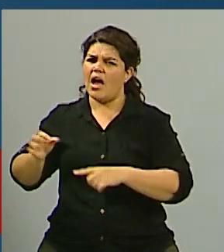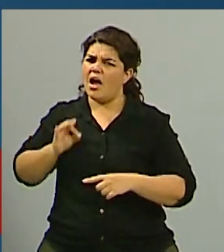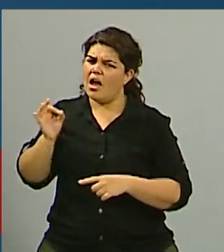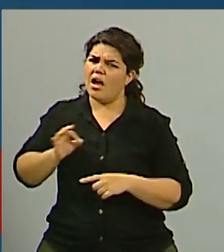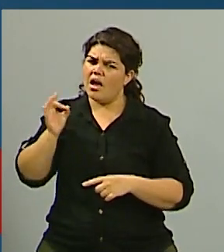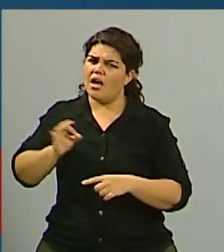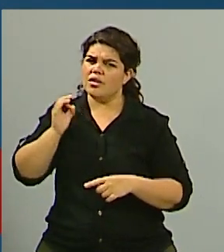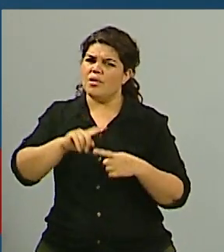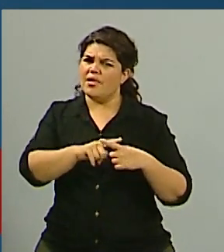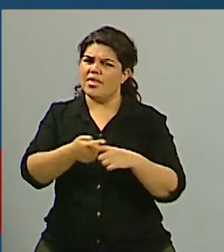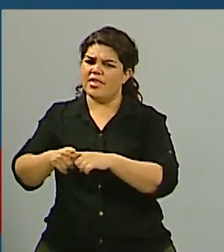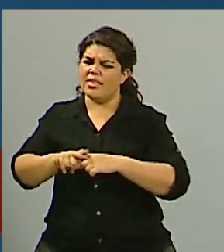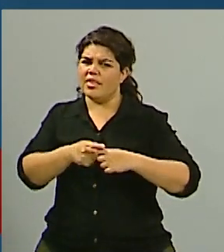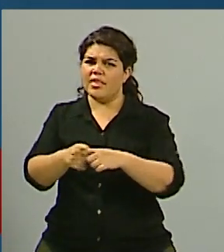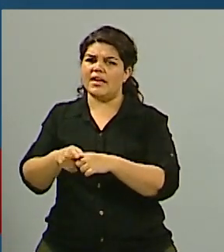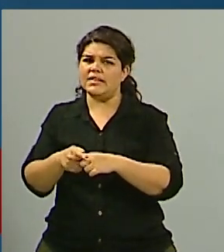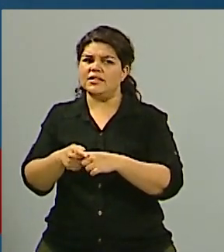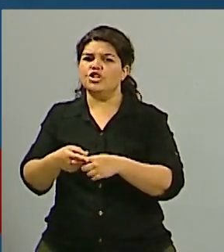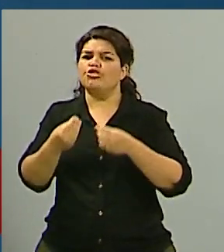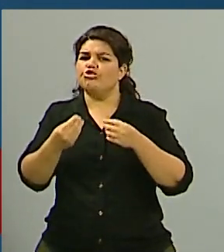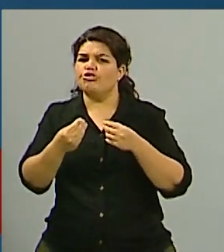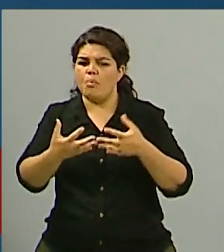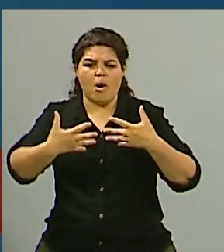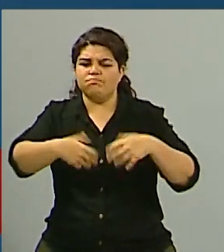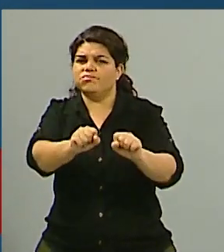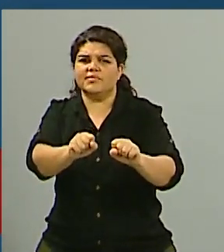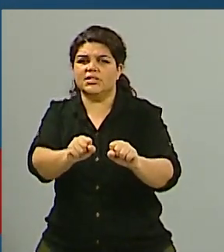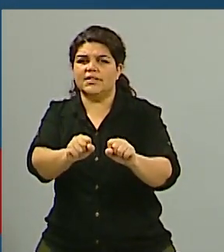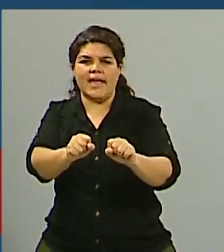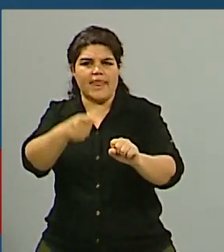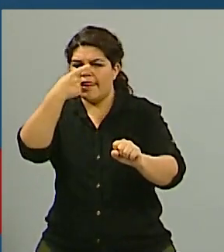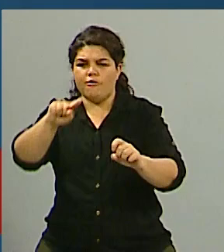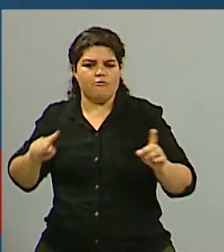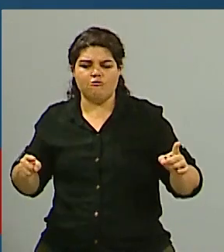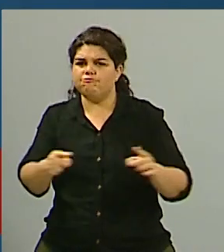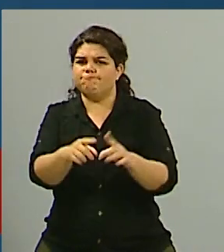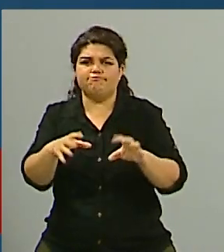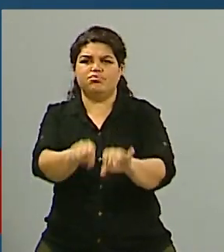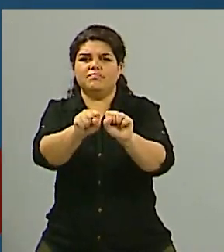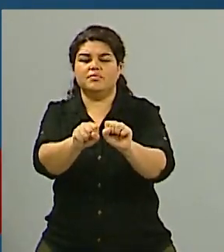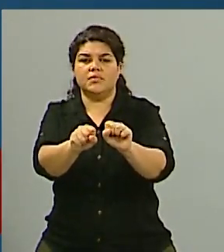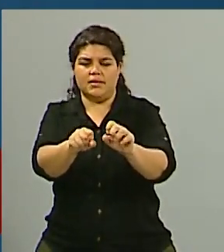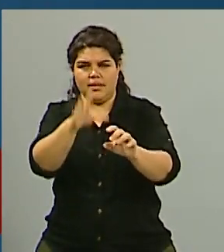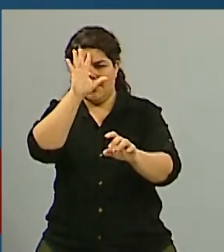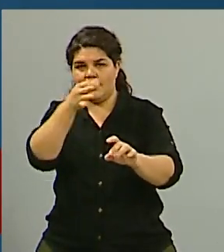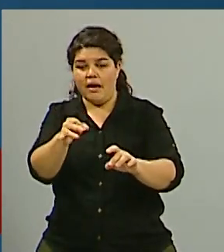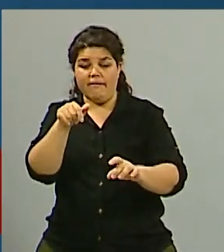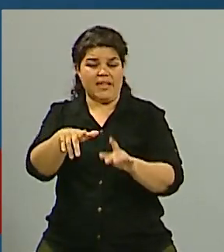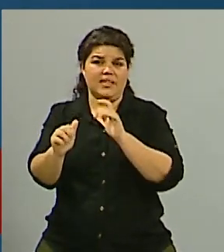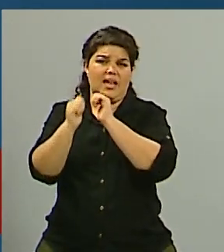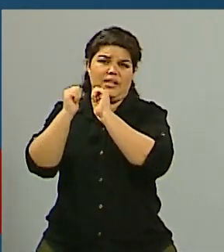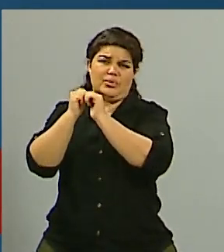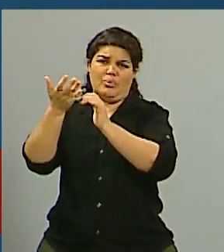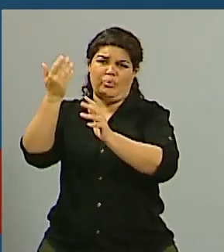¿qué es necesario para que se pueda definir, como decíamos, en un tema que es, que tiene su historia, del cual se viene